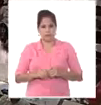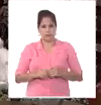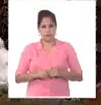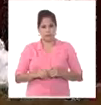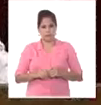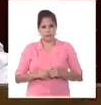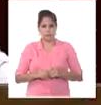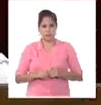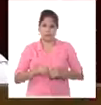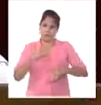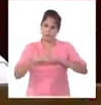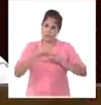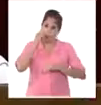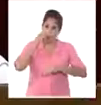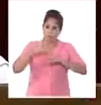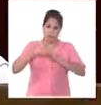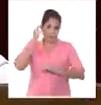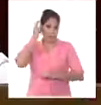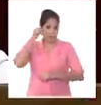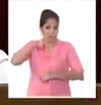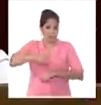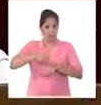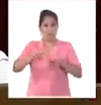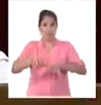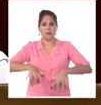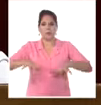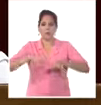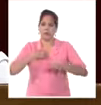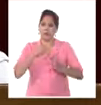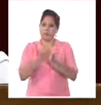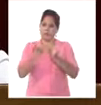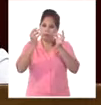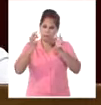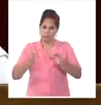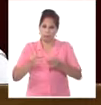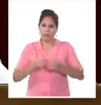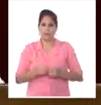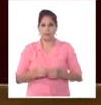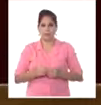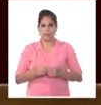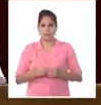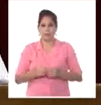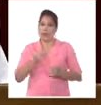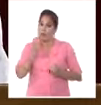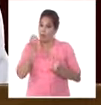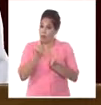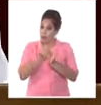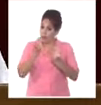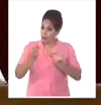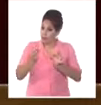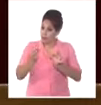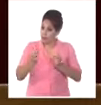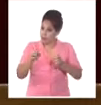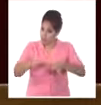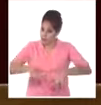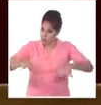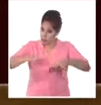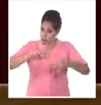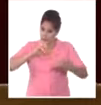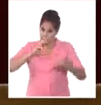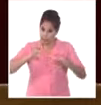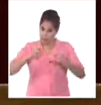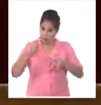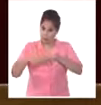Hermanas y hermanos, en un momento como este ¿qué les ratificamos? Bueno, les podemos ratificar que en el complejo contexto